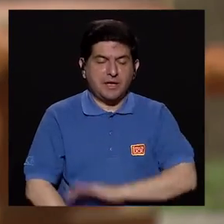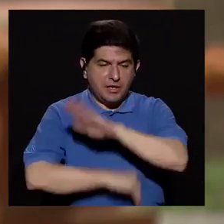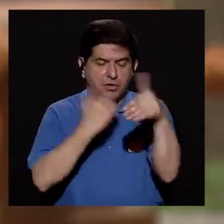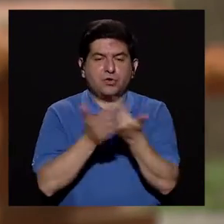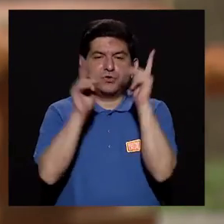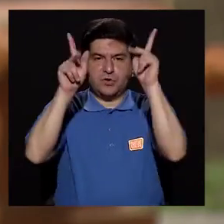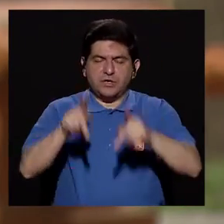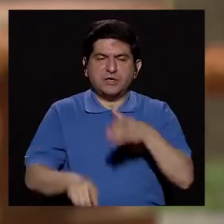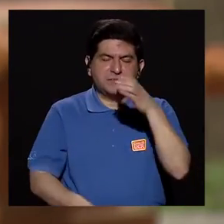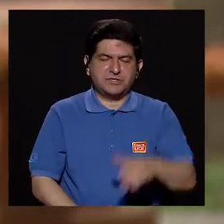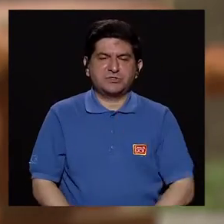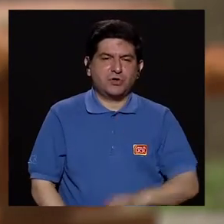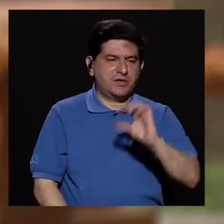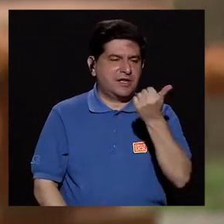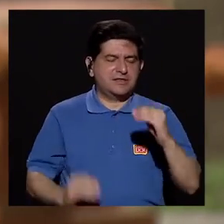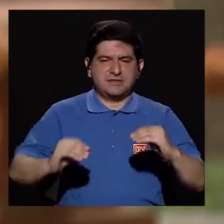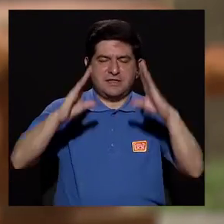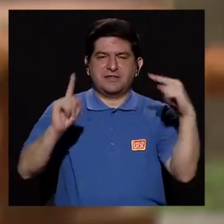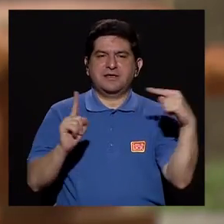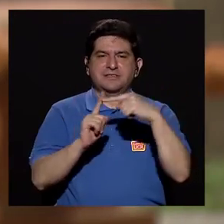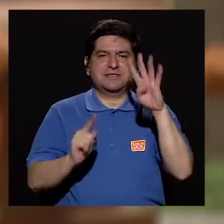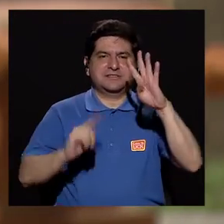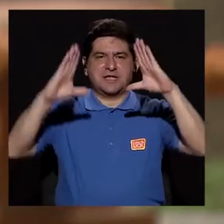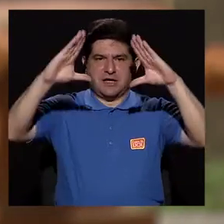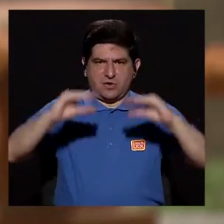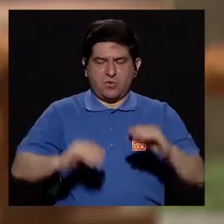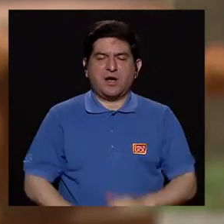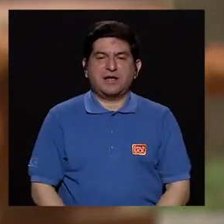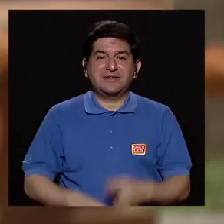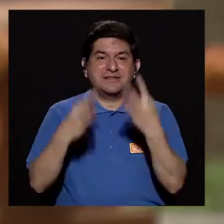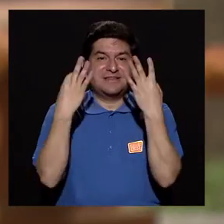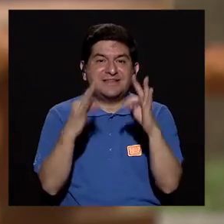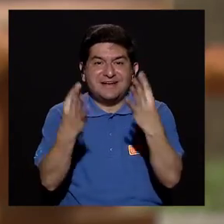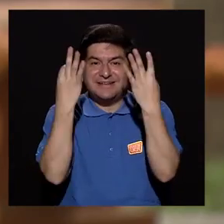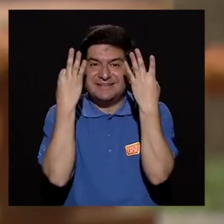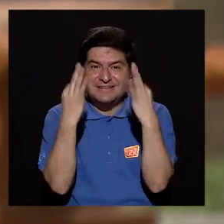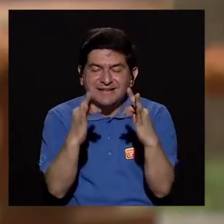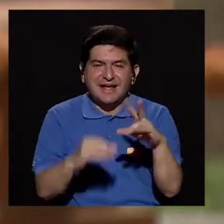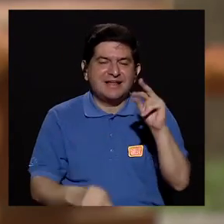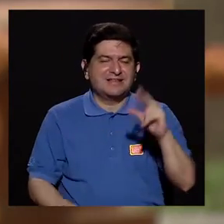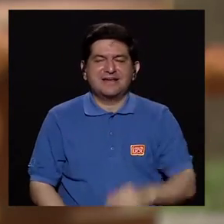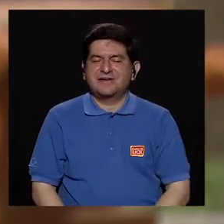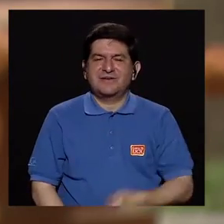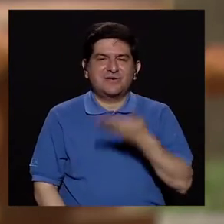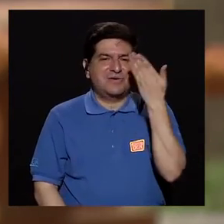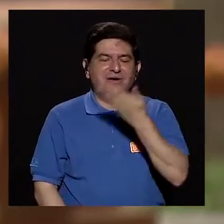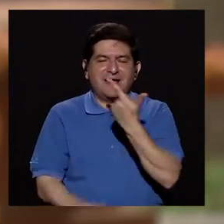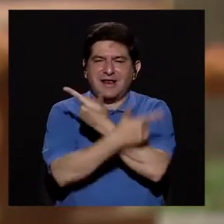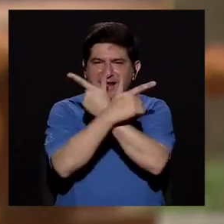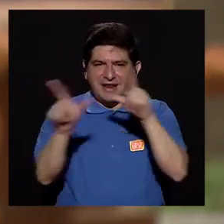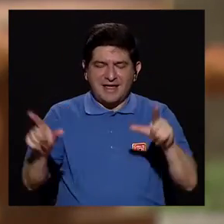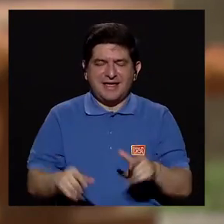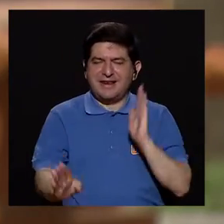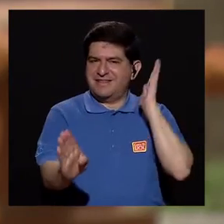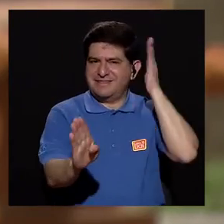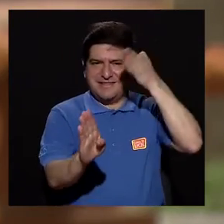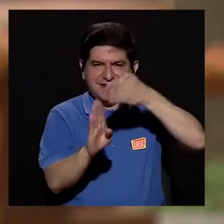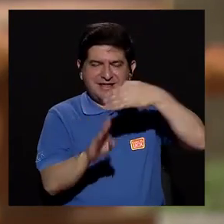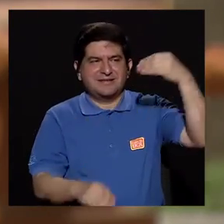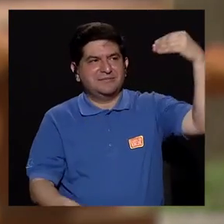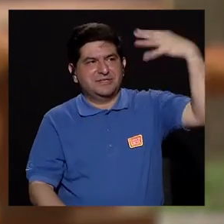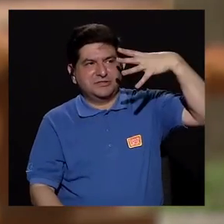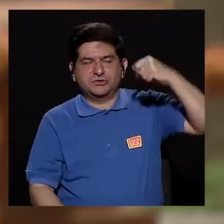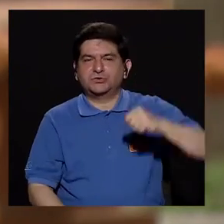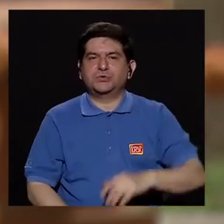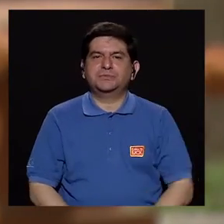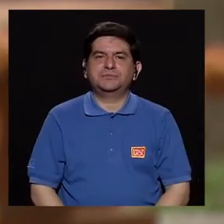para todo el mundo es que de 10 de la mañana a 4 de la tarde se procure no estar al aire libre, completamente directo bajo